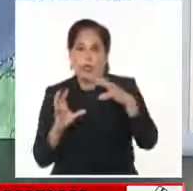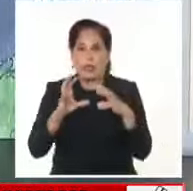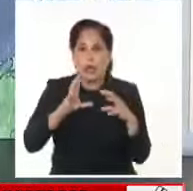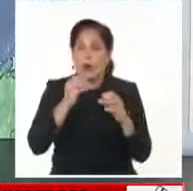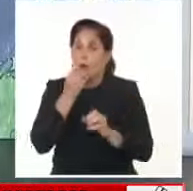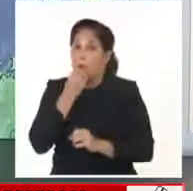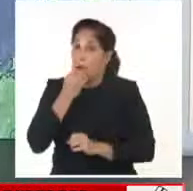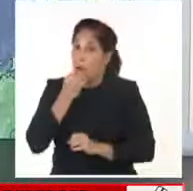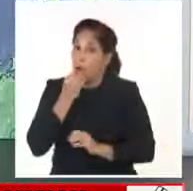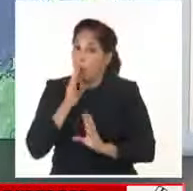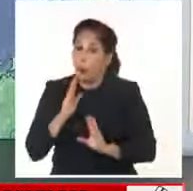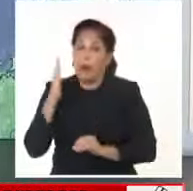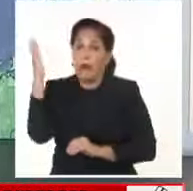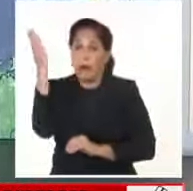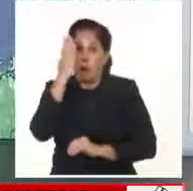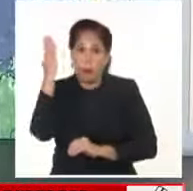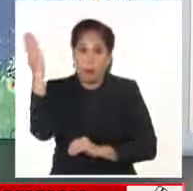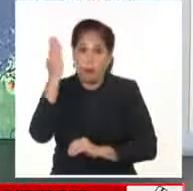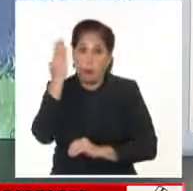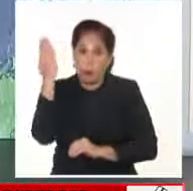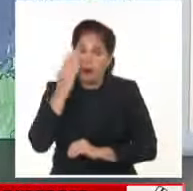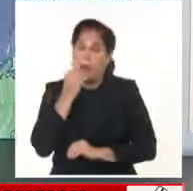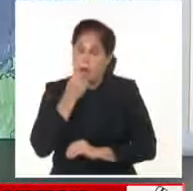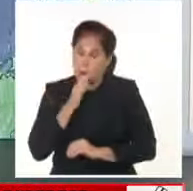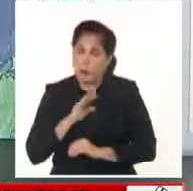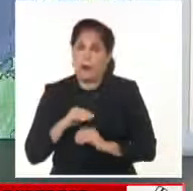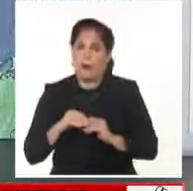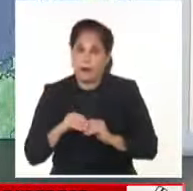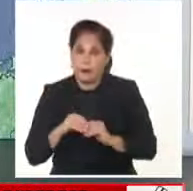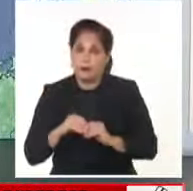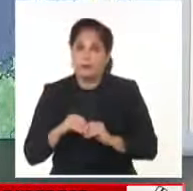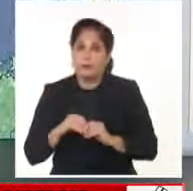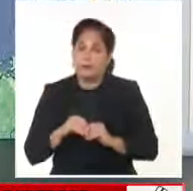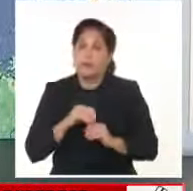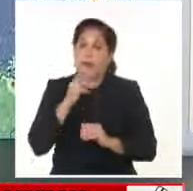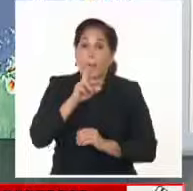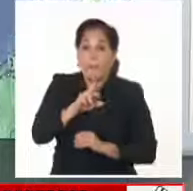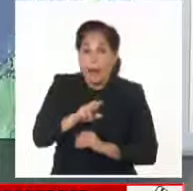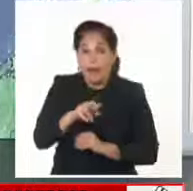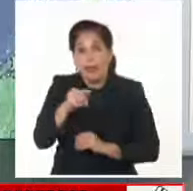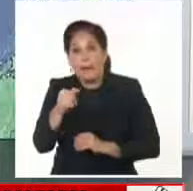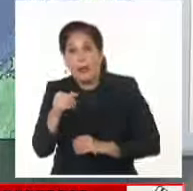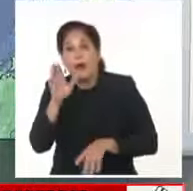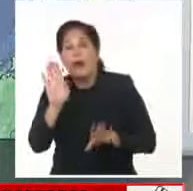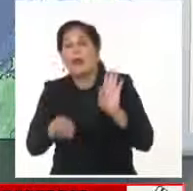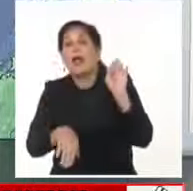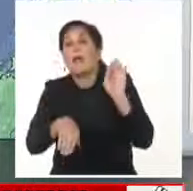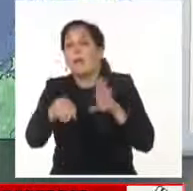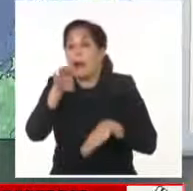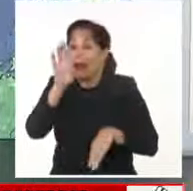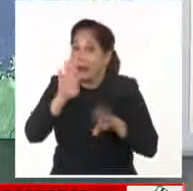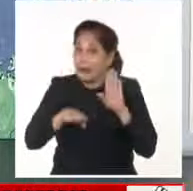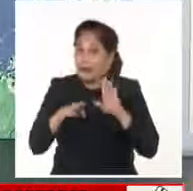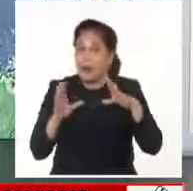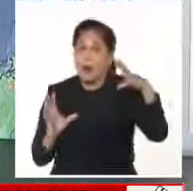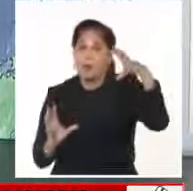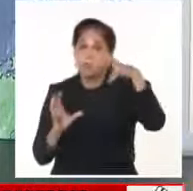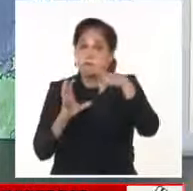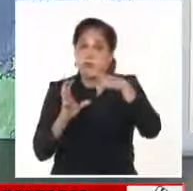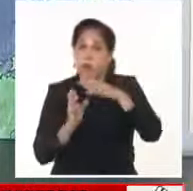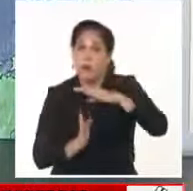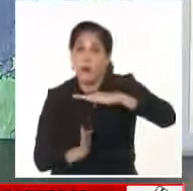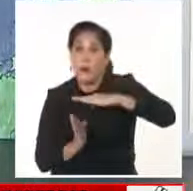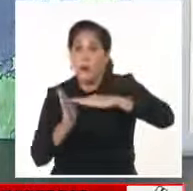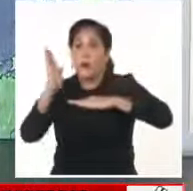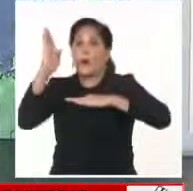convertirse como huracán, ya esto sería a partir de la jornada de martes a miércoles, en dependencia de la evolución, sobre todo de la trayectoria